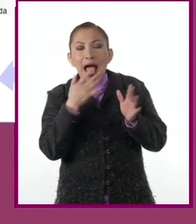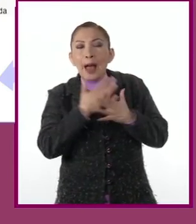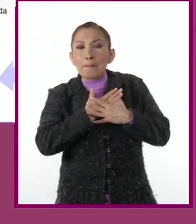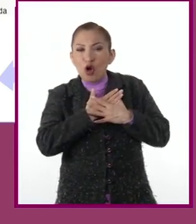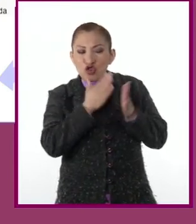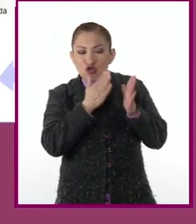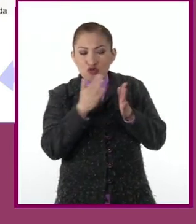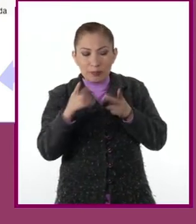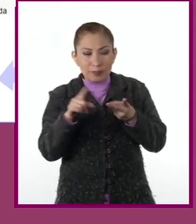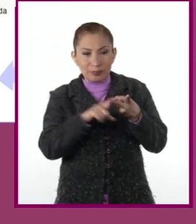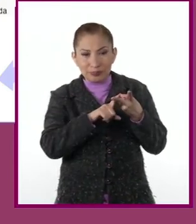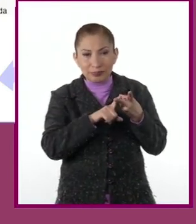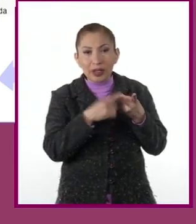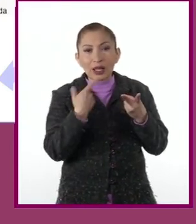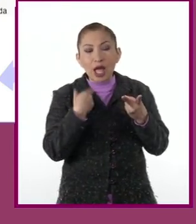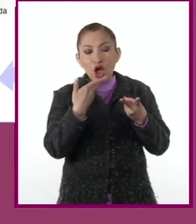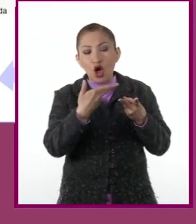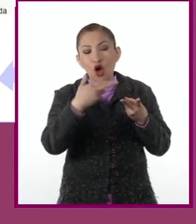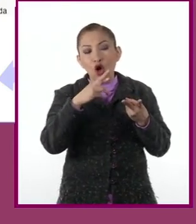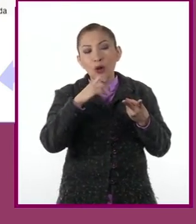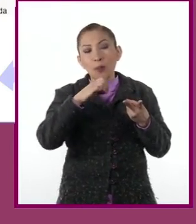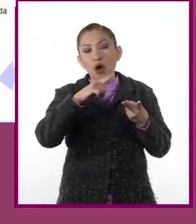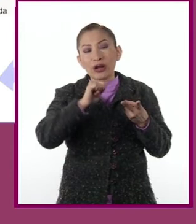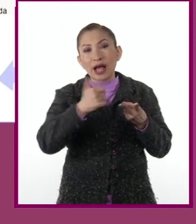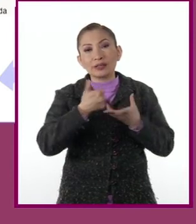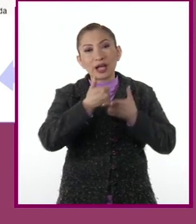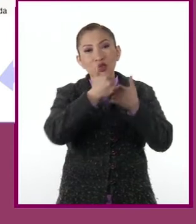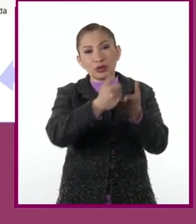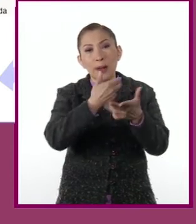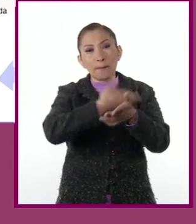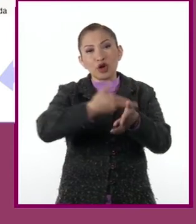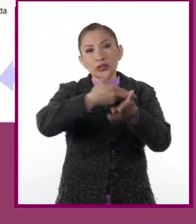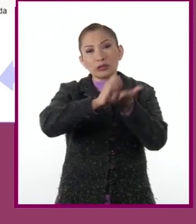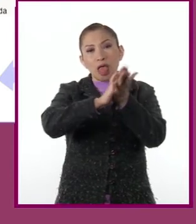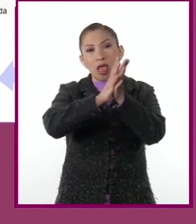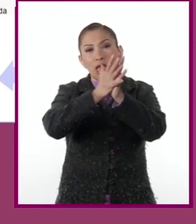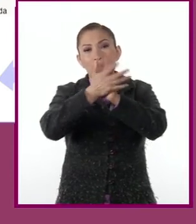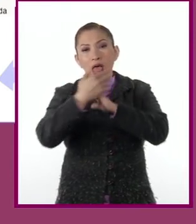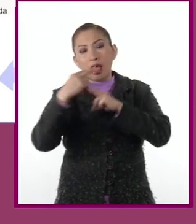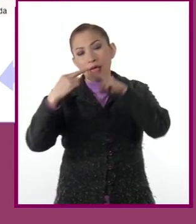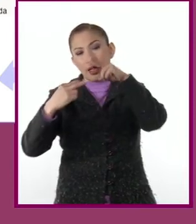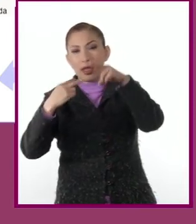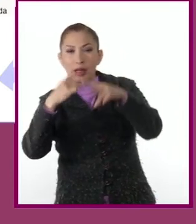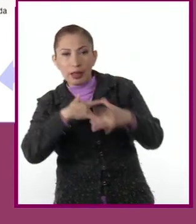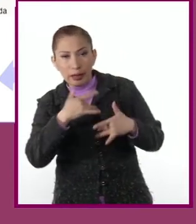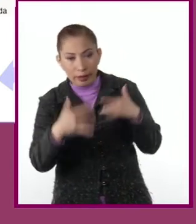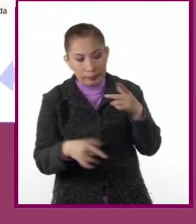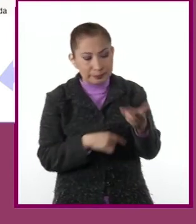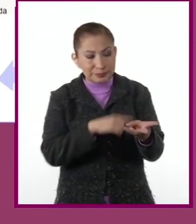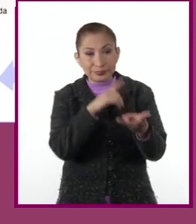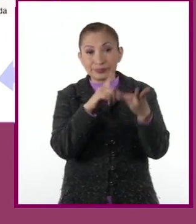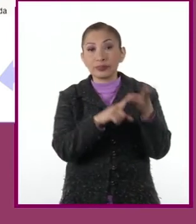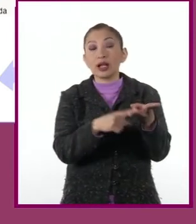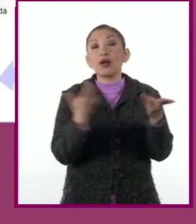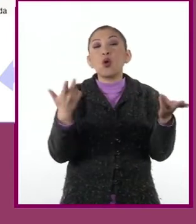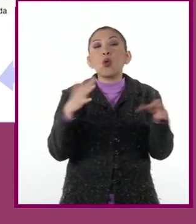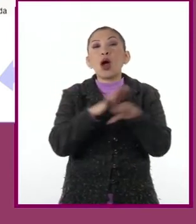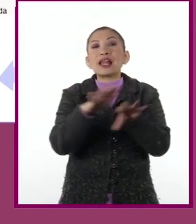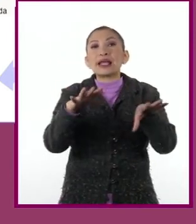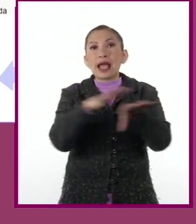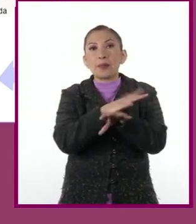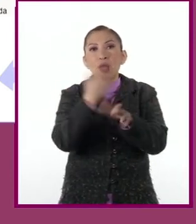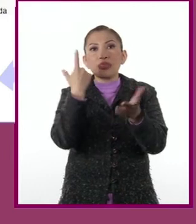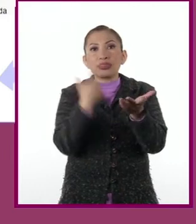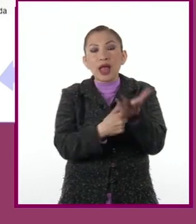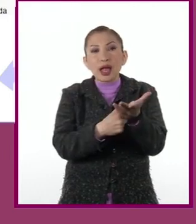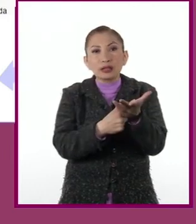2. ¿Qué hormonas intervienen en el proceso de enamoramiento? 3. ¿Qué cambios genera el